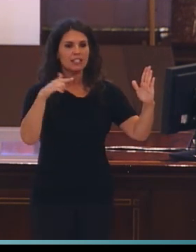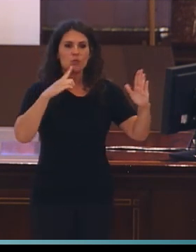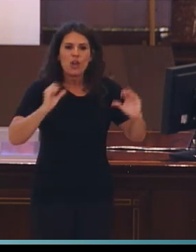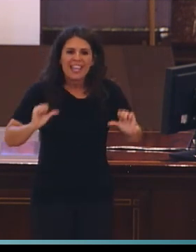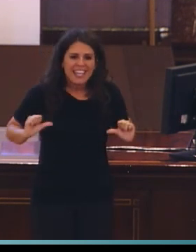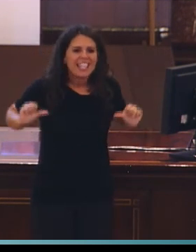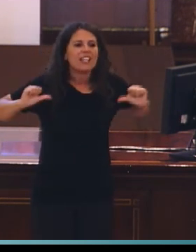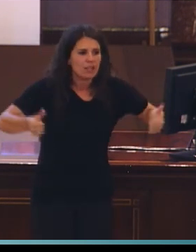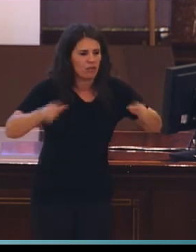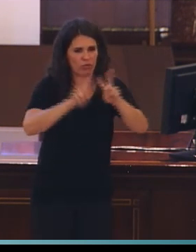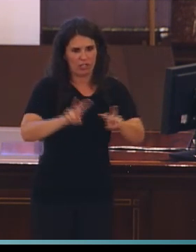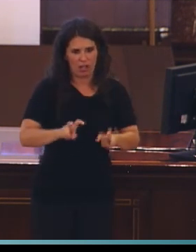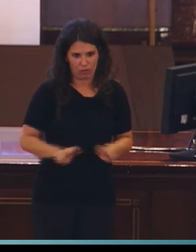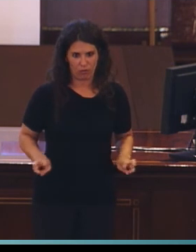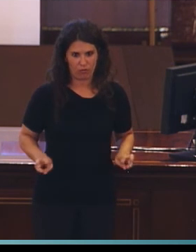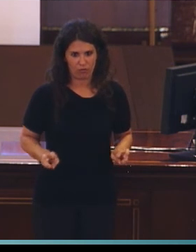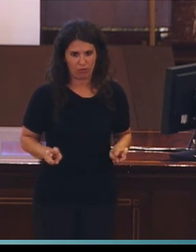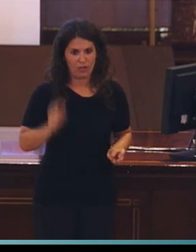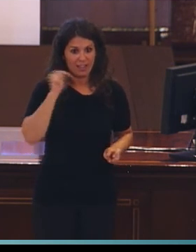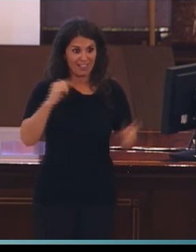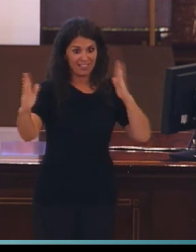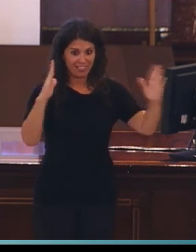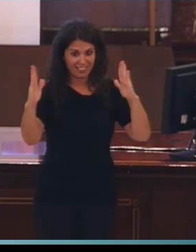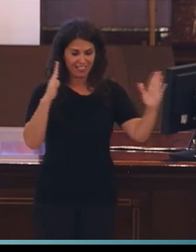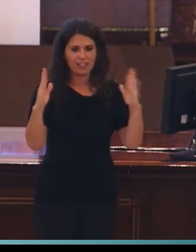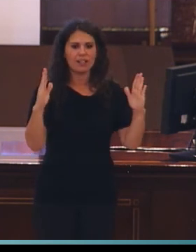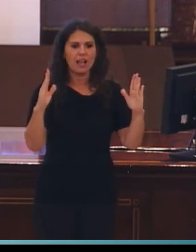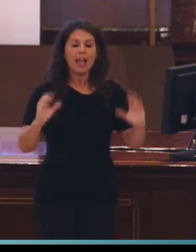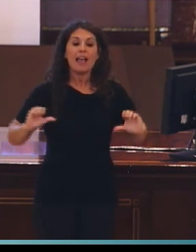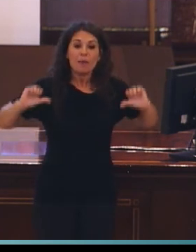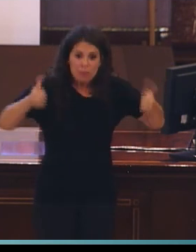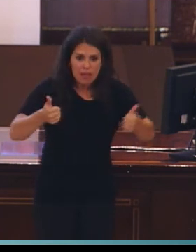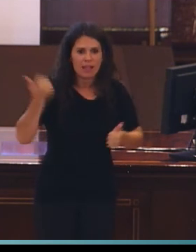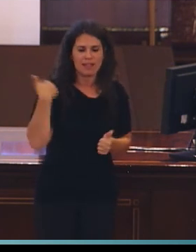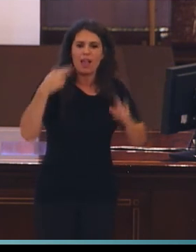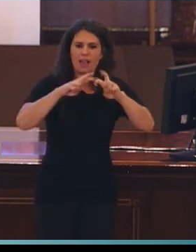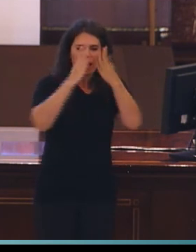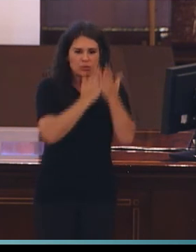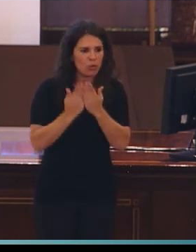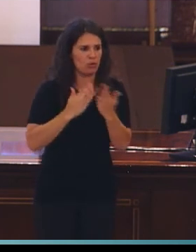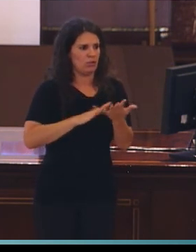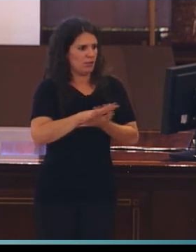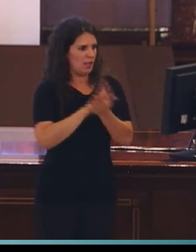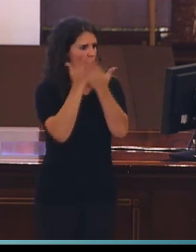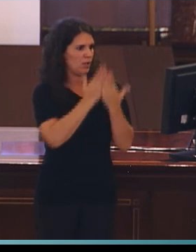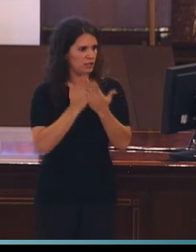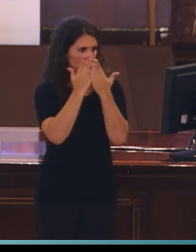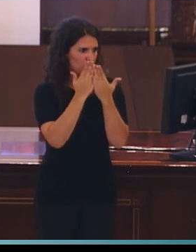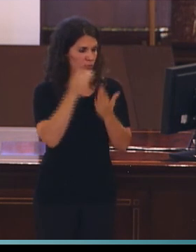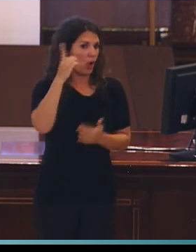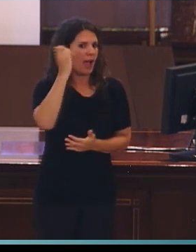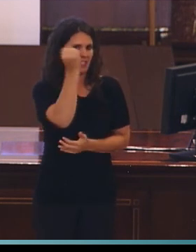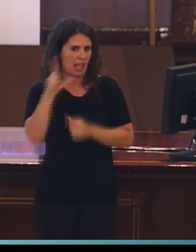verdadero de la investigación. Es cuando Clima y Belugi empiezan sus estudios sobre la lengua de signos americana que tuvieron